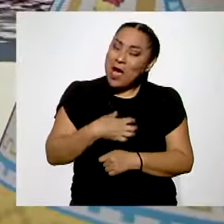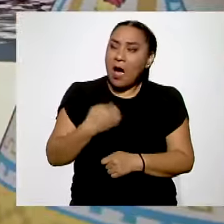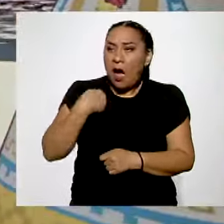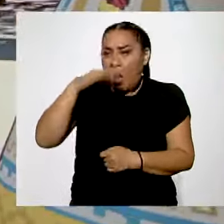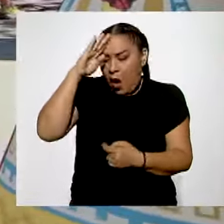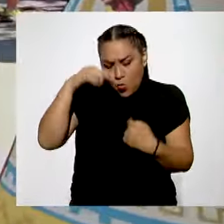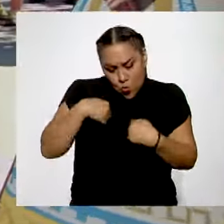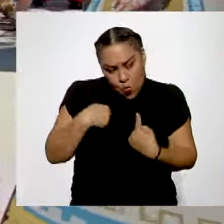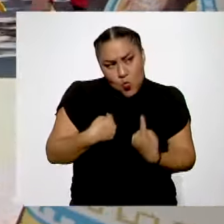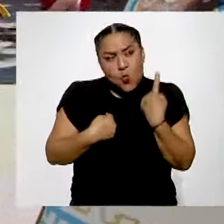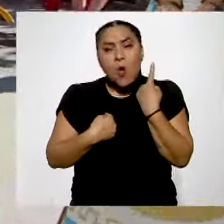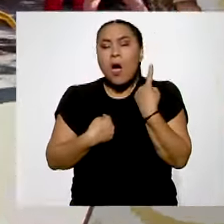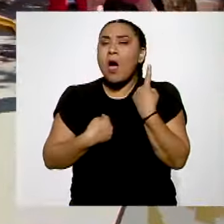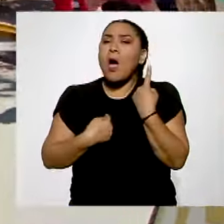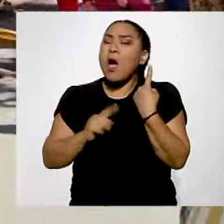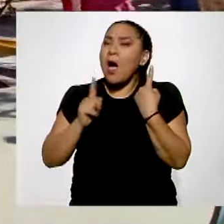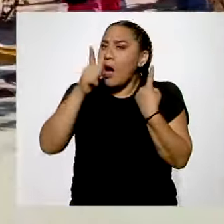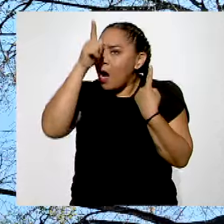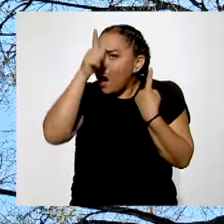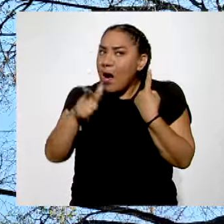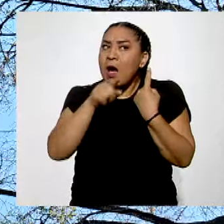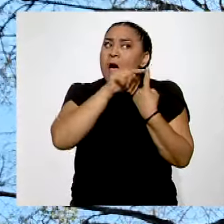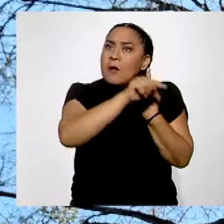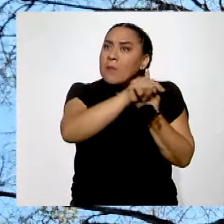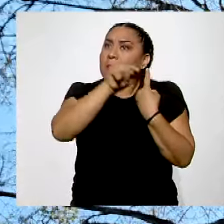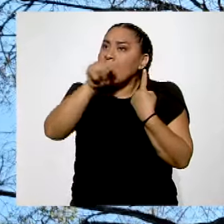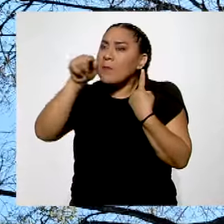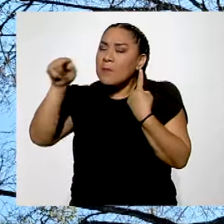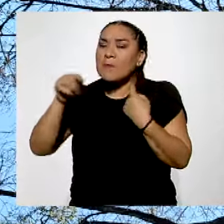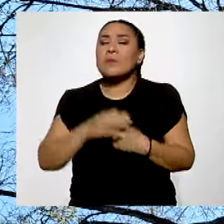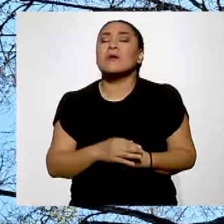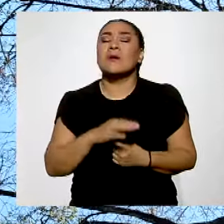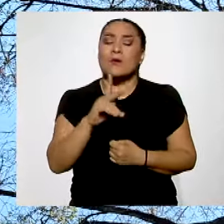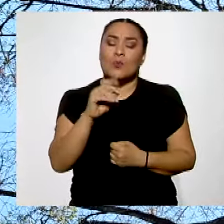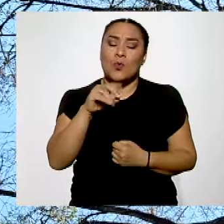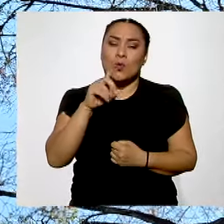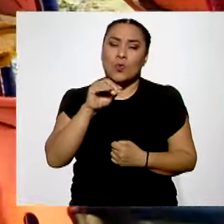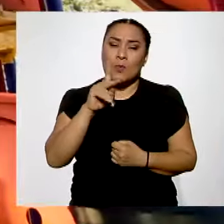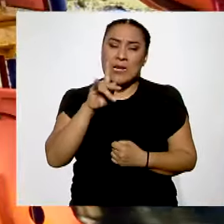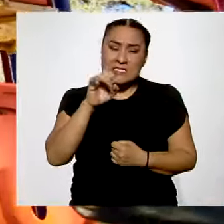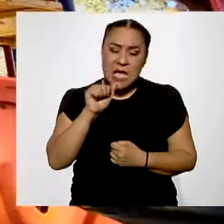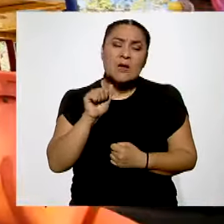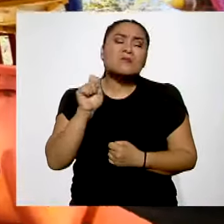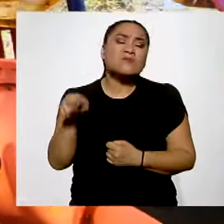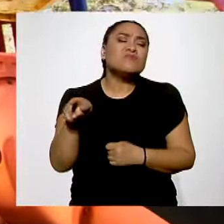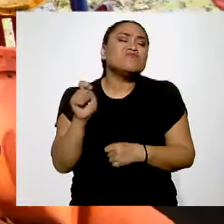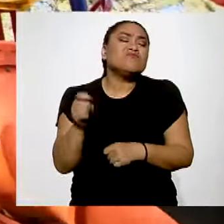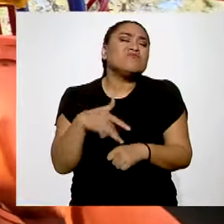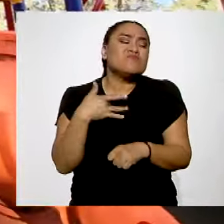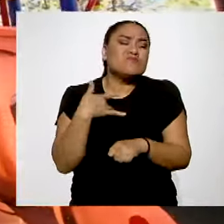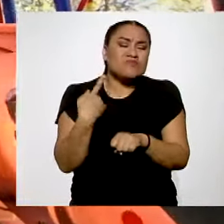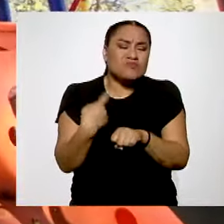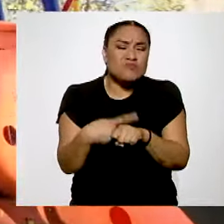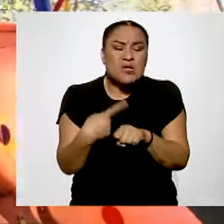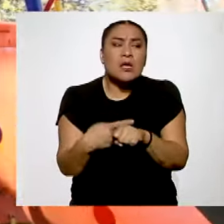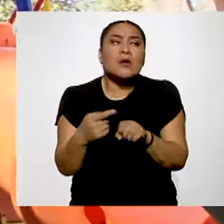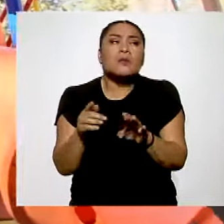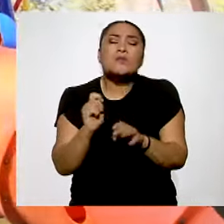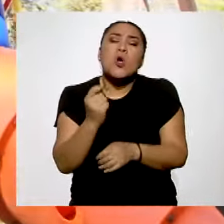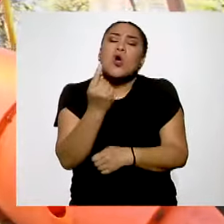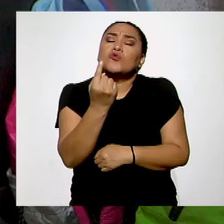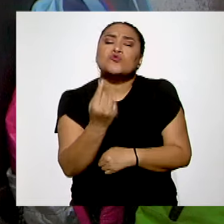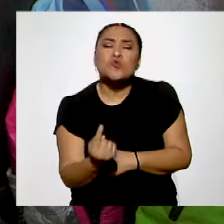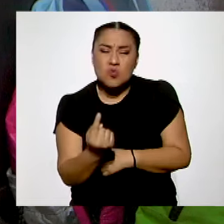pensé que era la única, pero hay más. La acontroplasia es una condición de que te quedes pequeña,